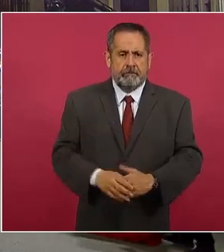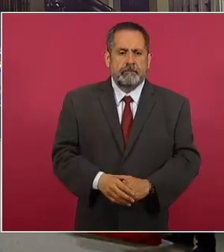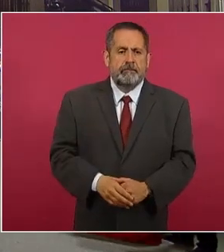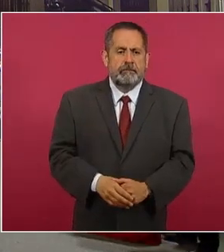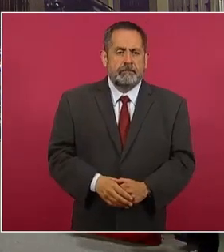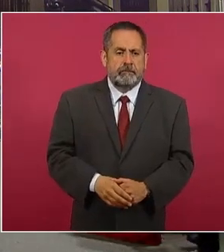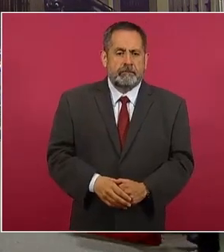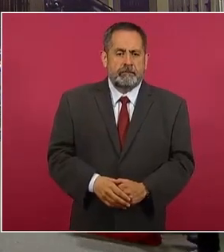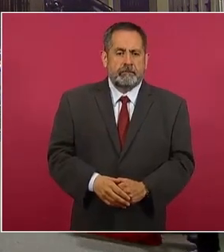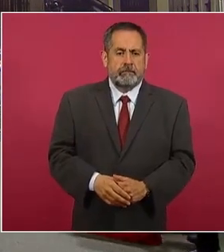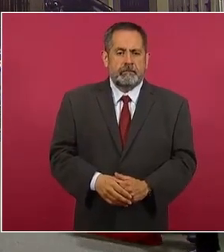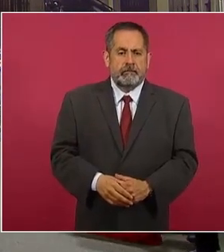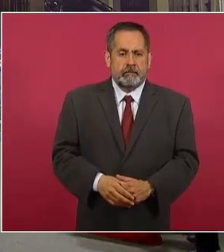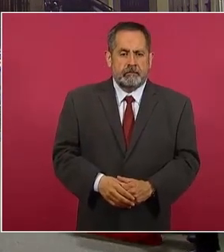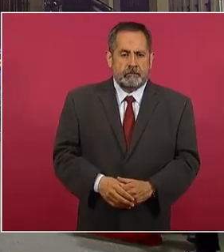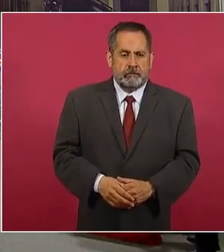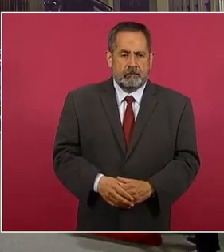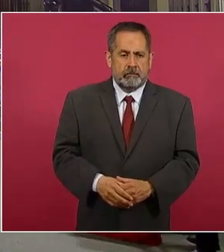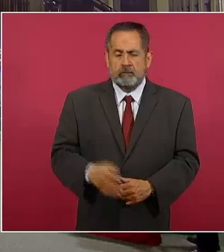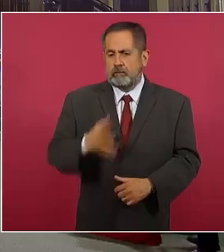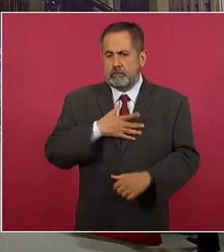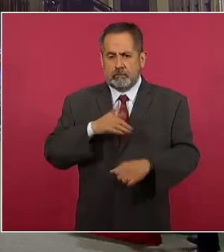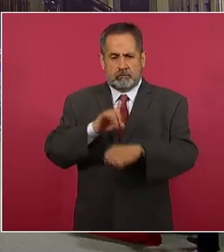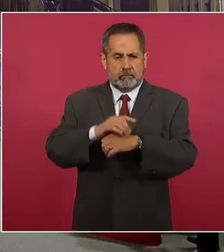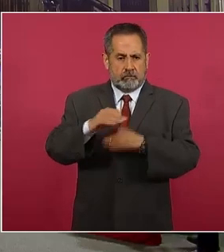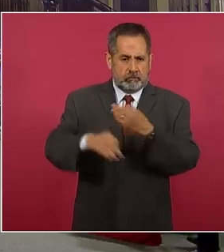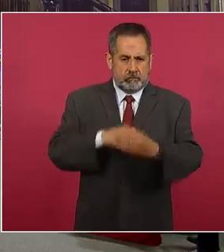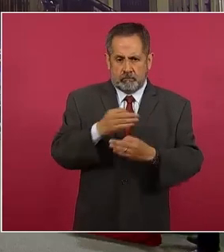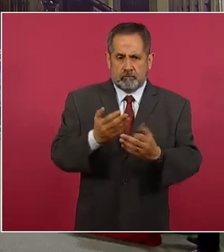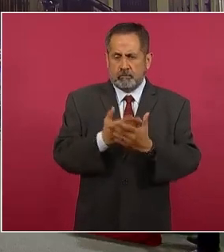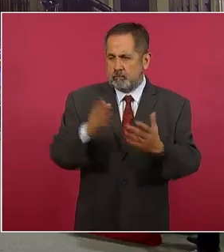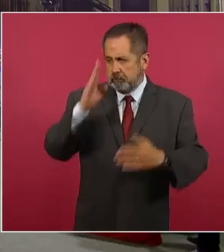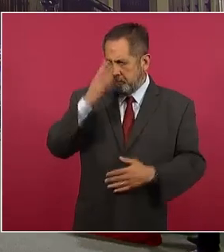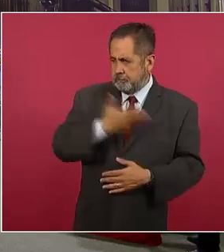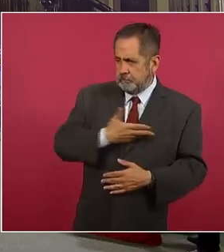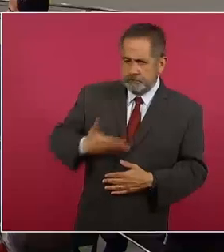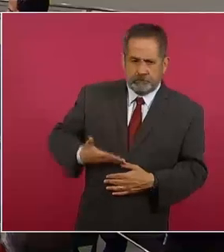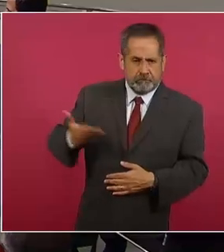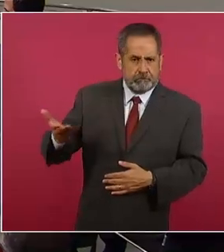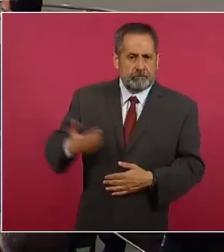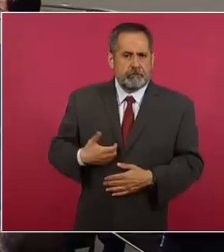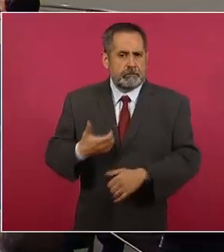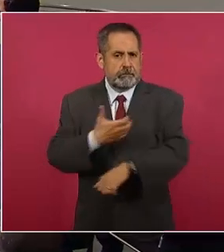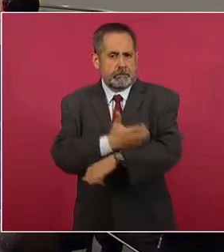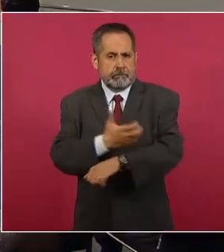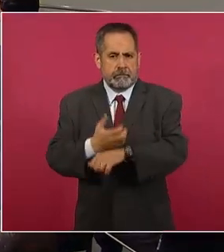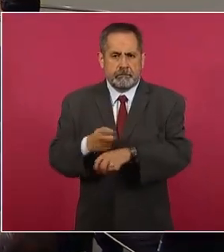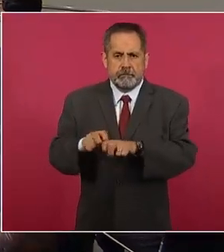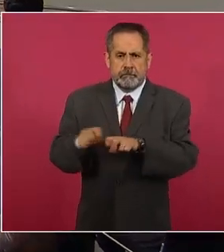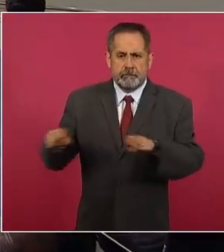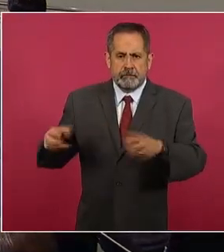Buenos días a todos, señor presidente, buenos días a mis compañeros de gabinete.